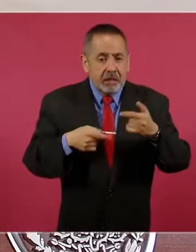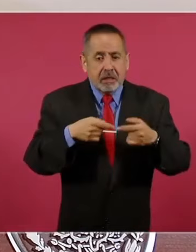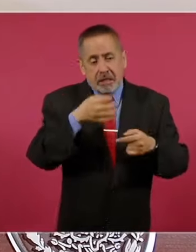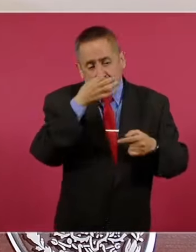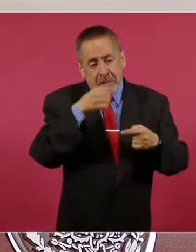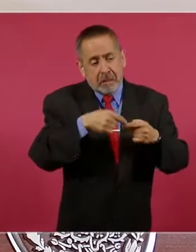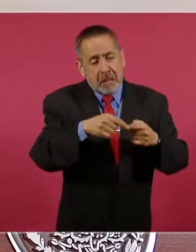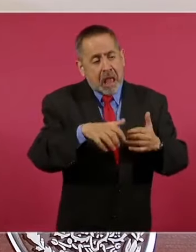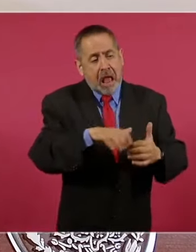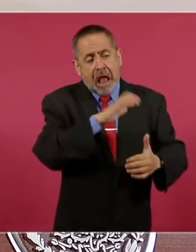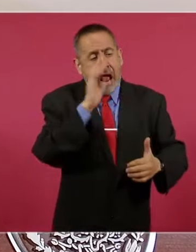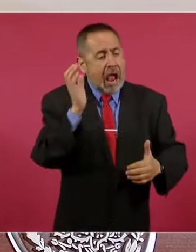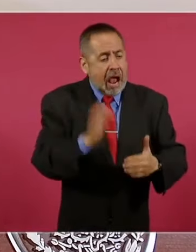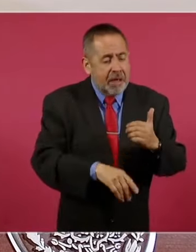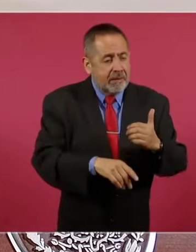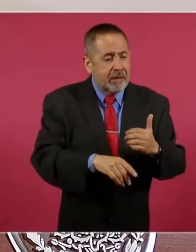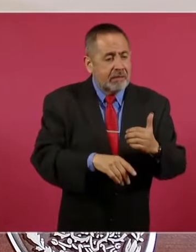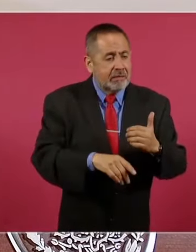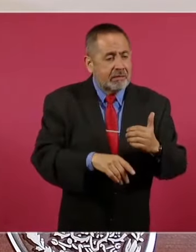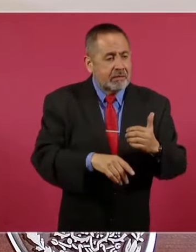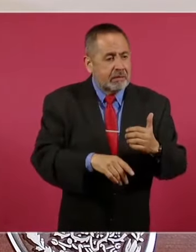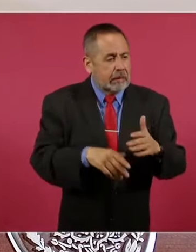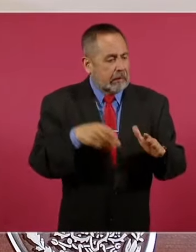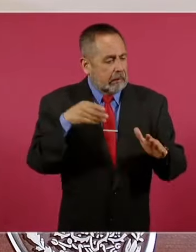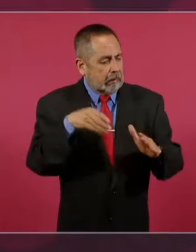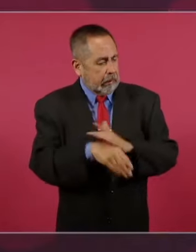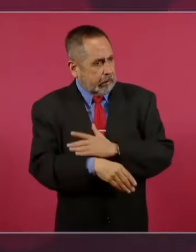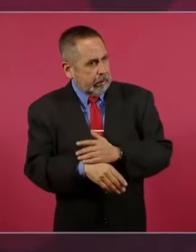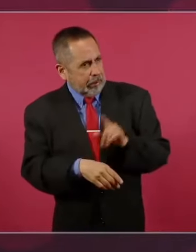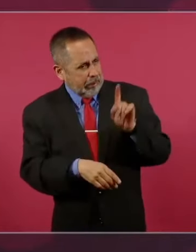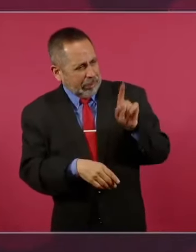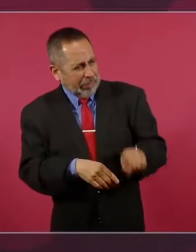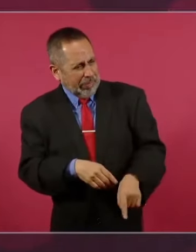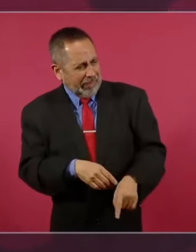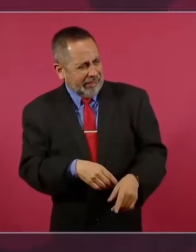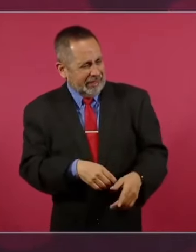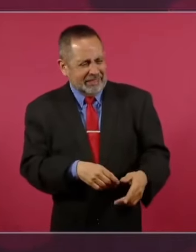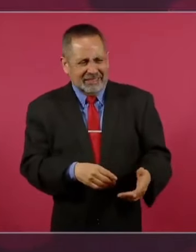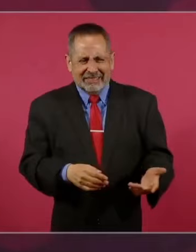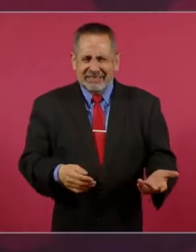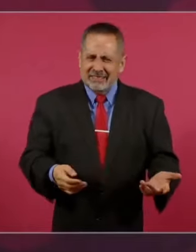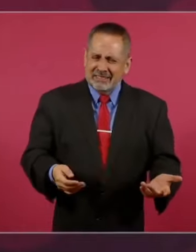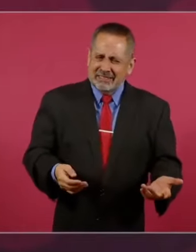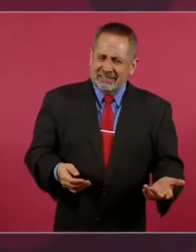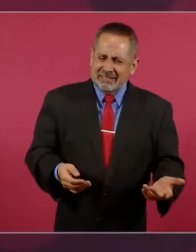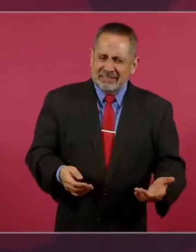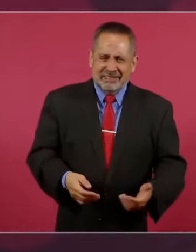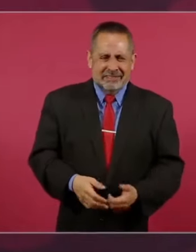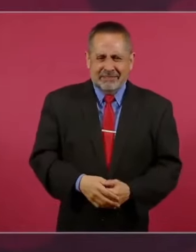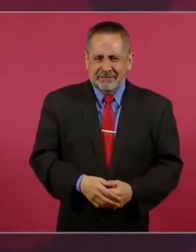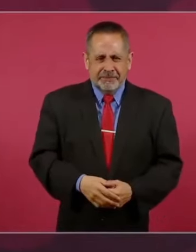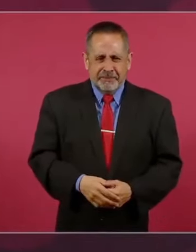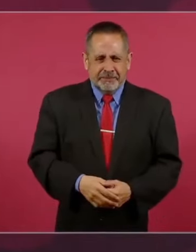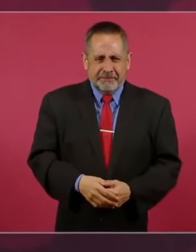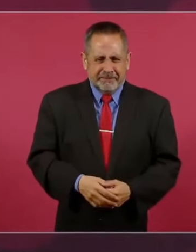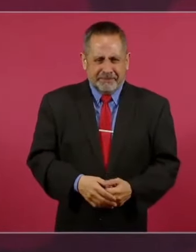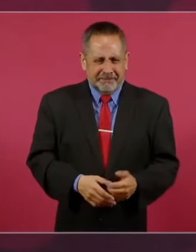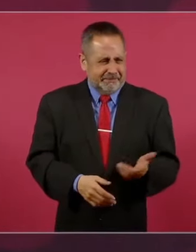que